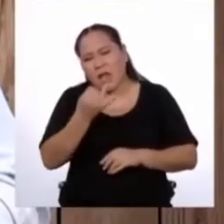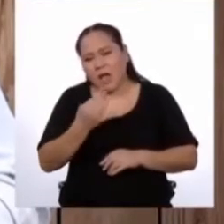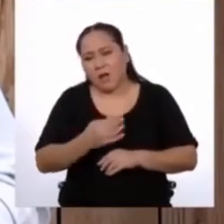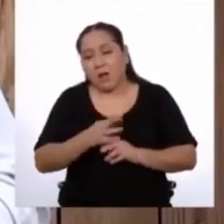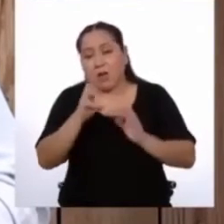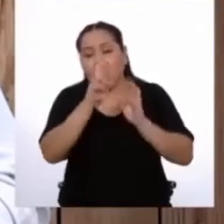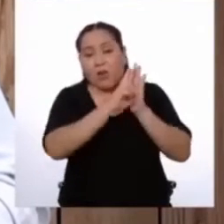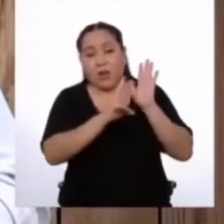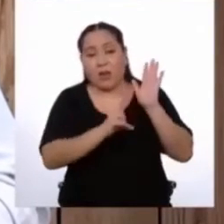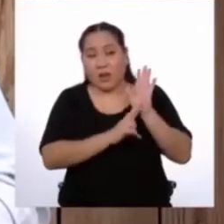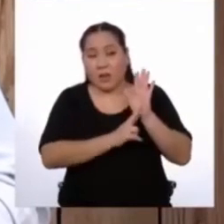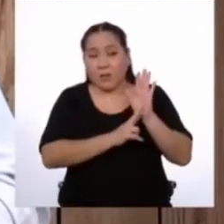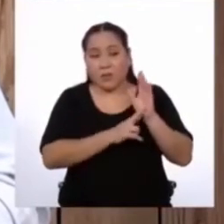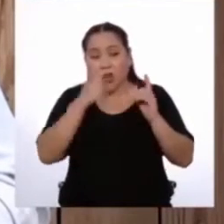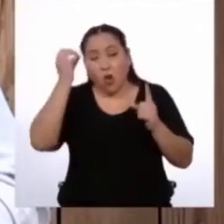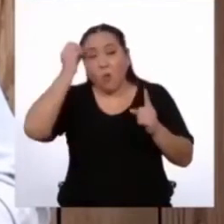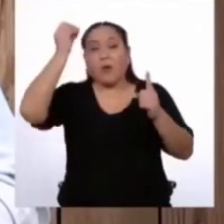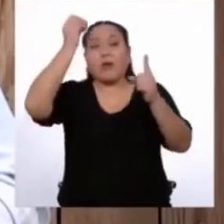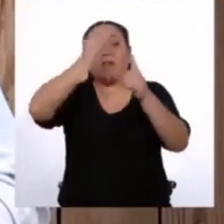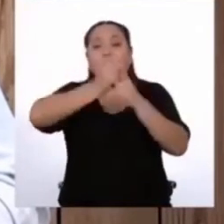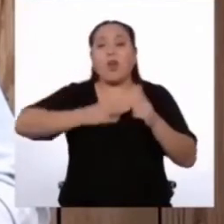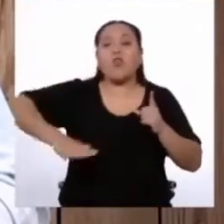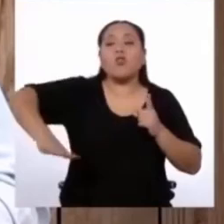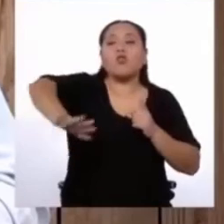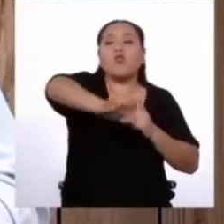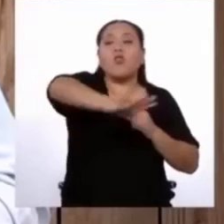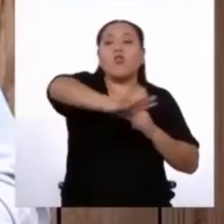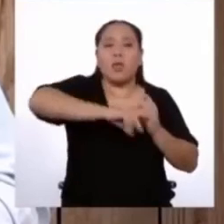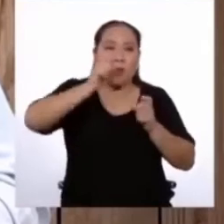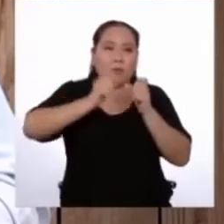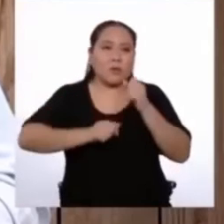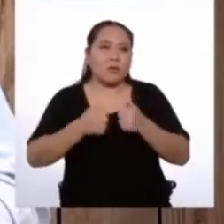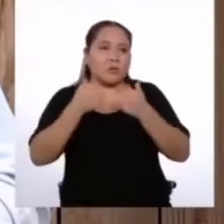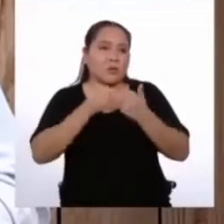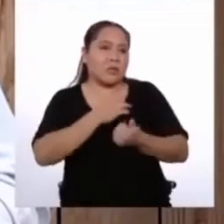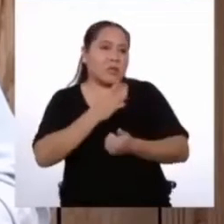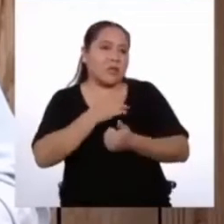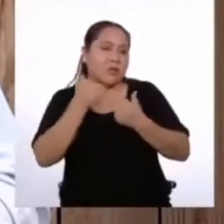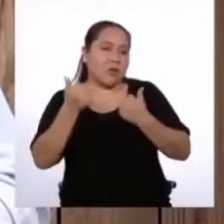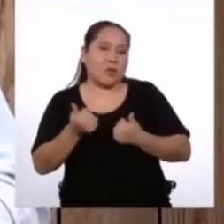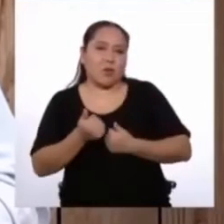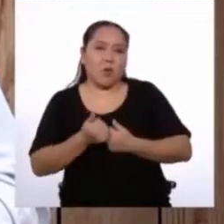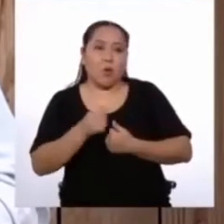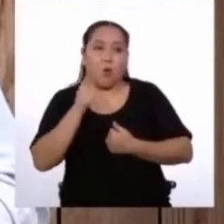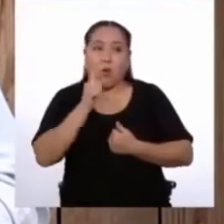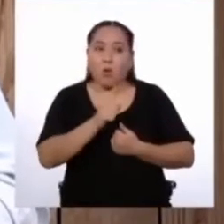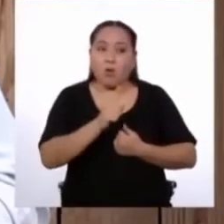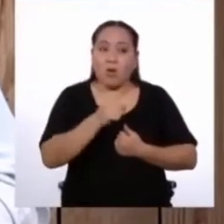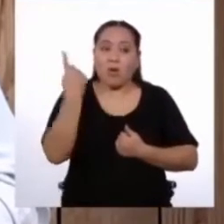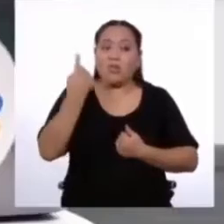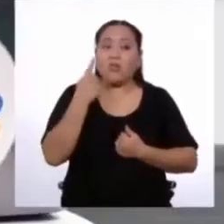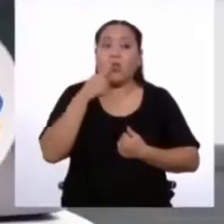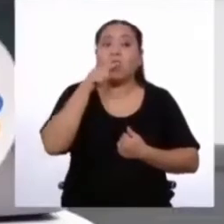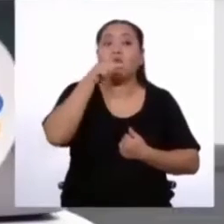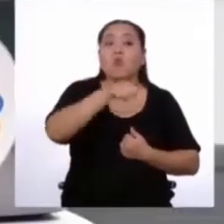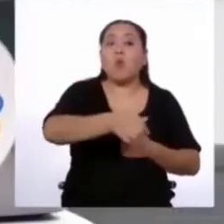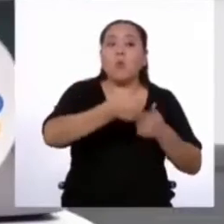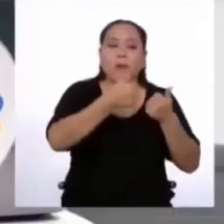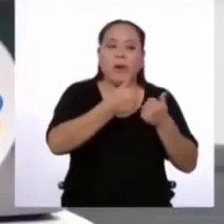reglamentos están hechos con el objetivo de que todas las personas estén bien. No podrías hacer uno que solo te beneficie a ti.